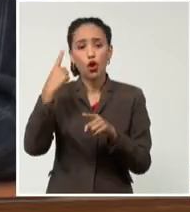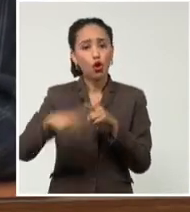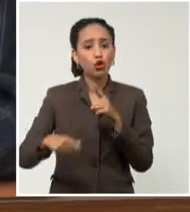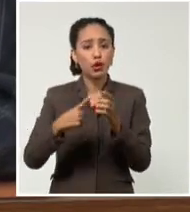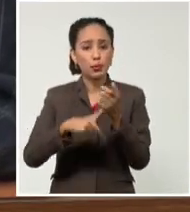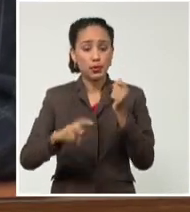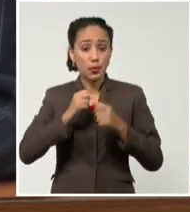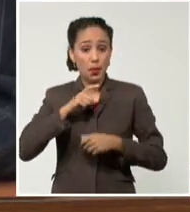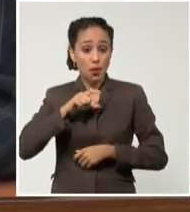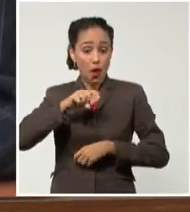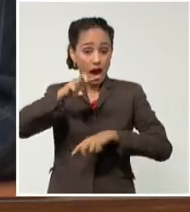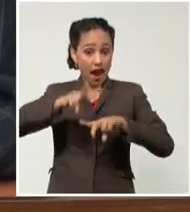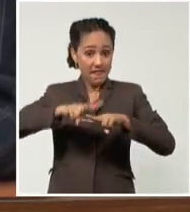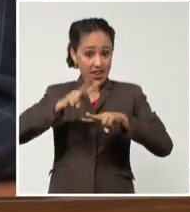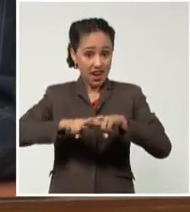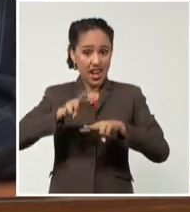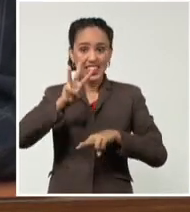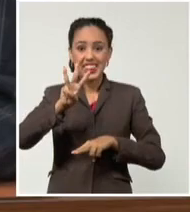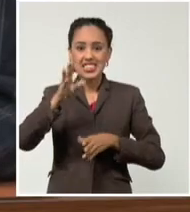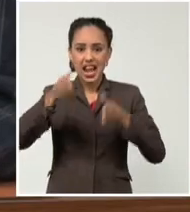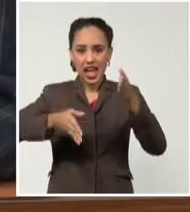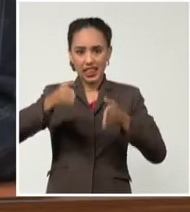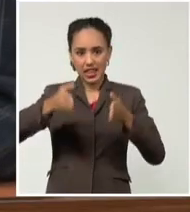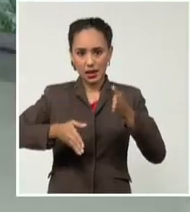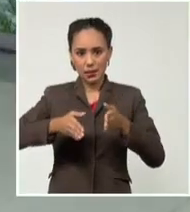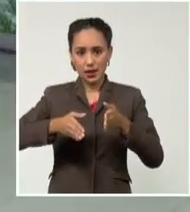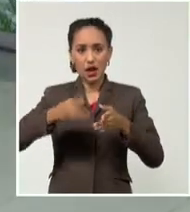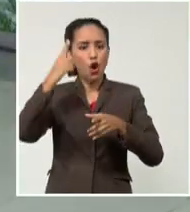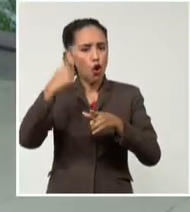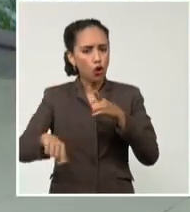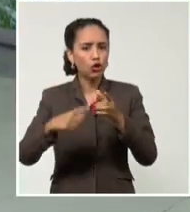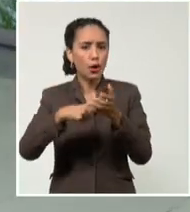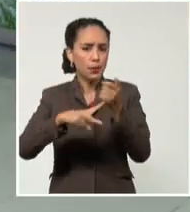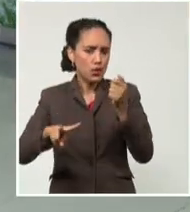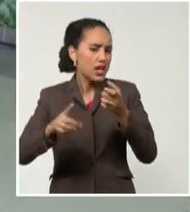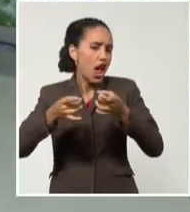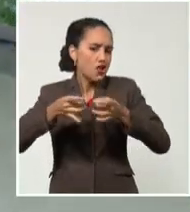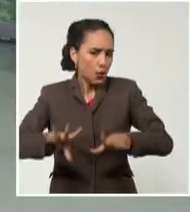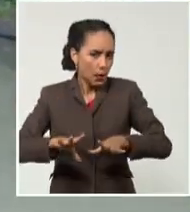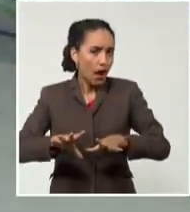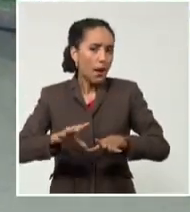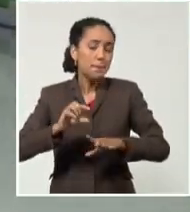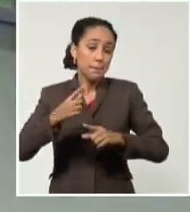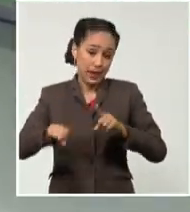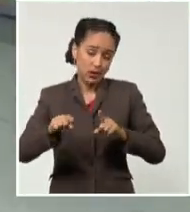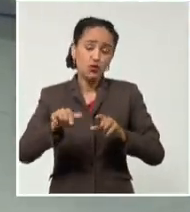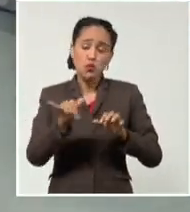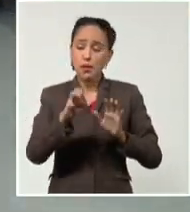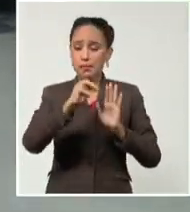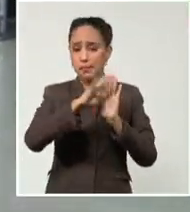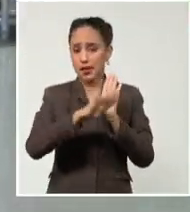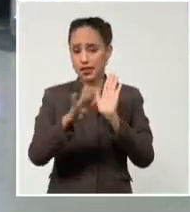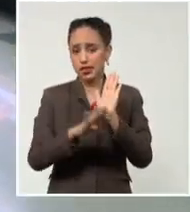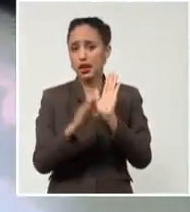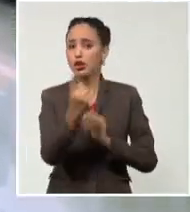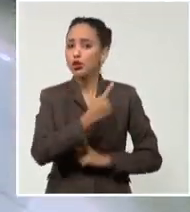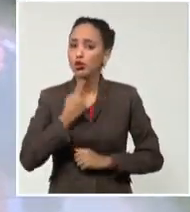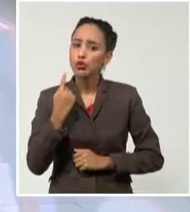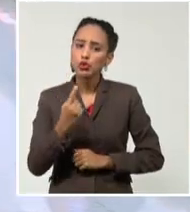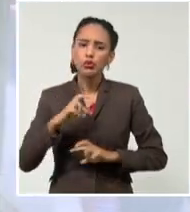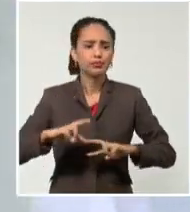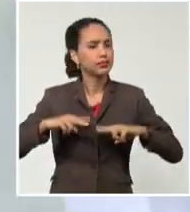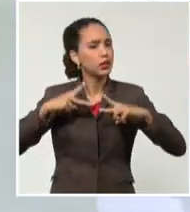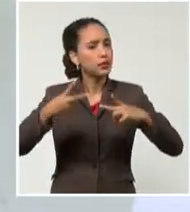que la van a estar en tercera fase y las demás en la nueva normalidad, pero seguimos insistiendo en la necesidad de cuidarnos todos